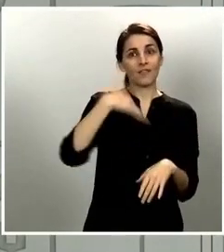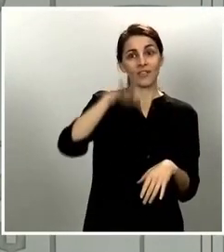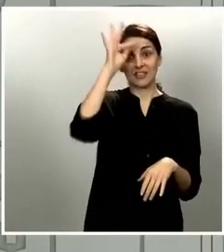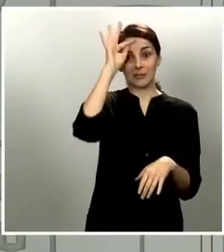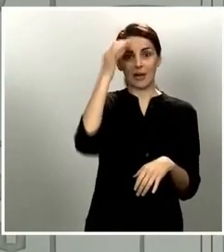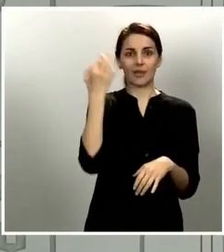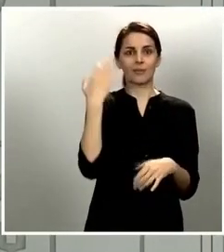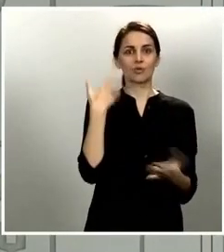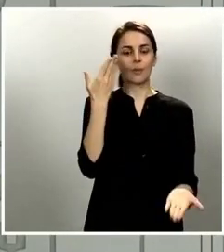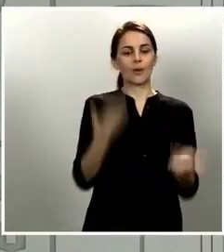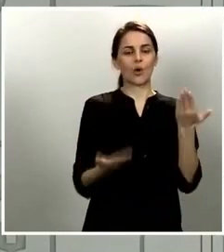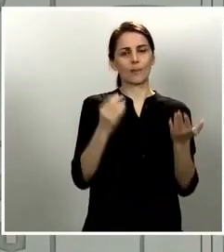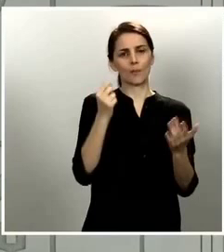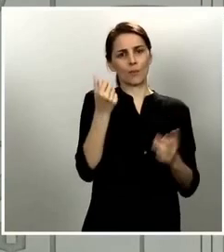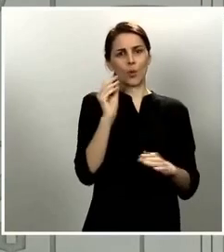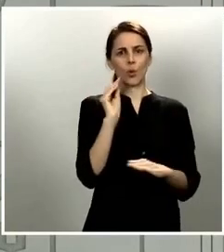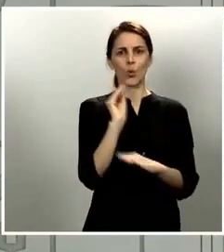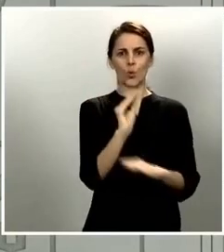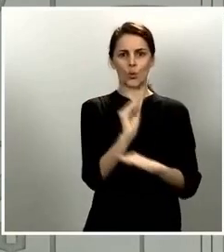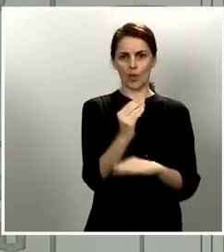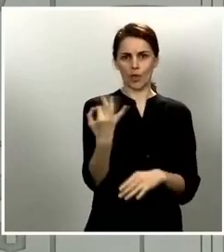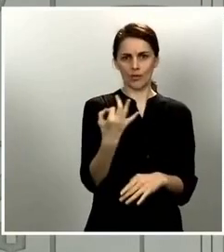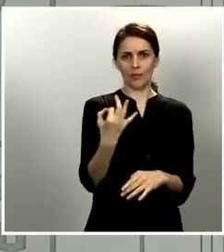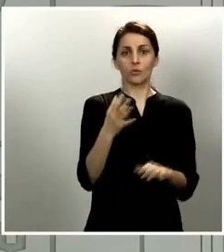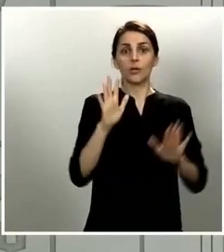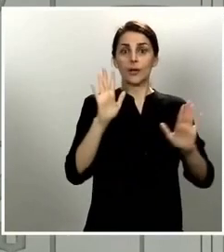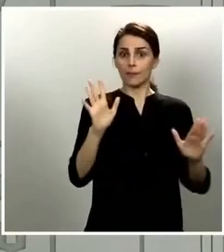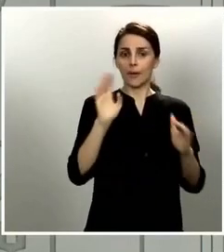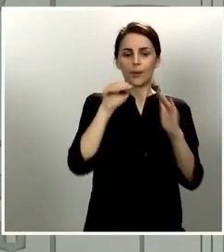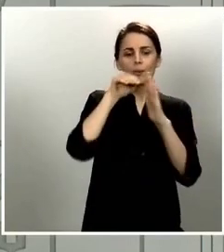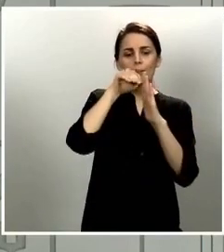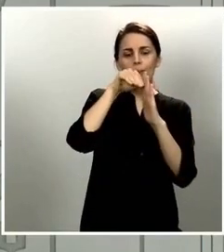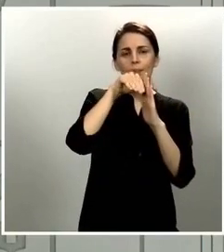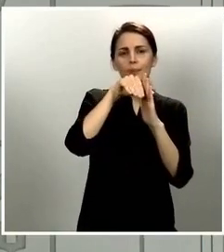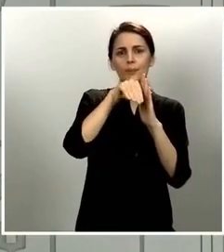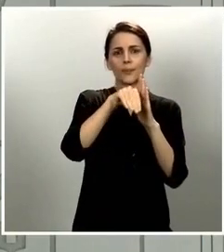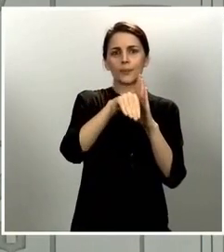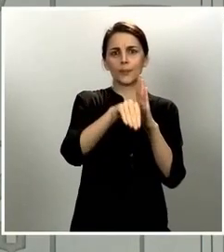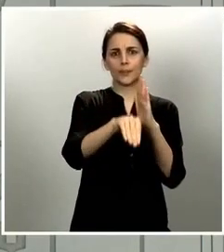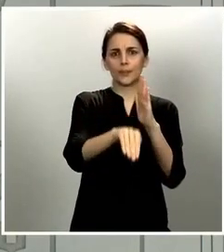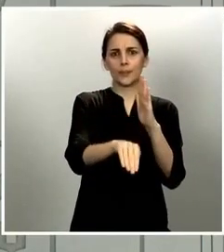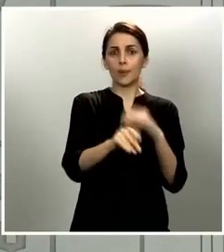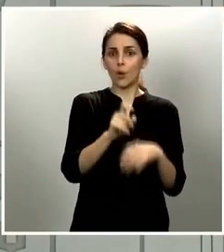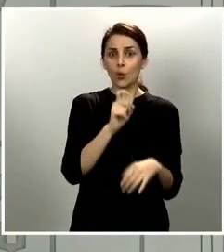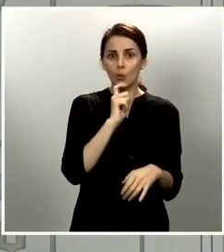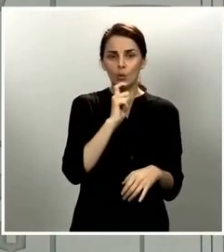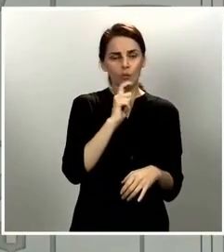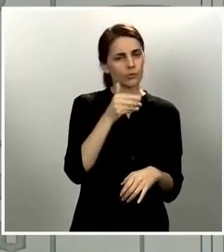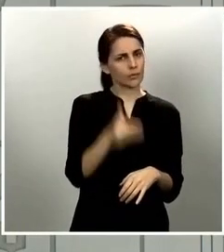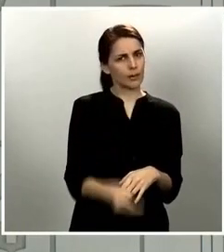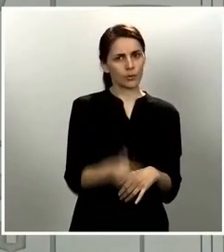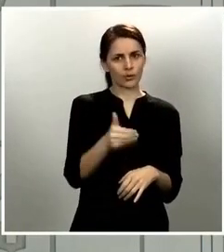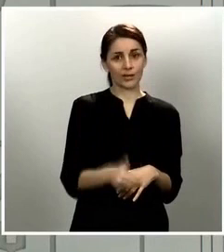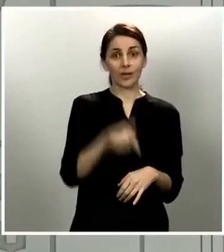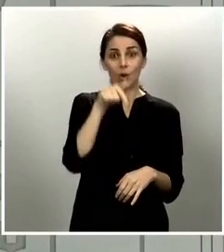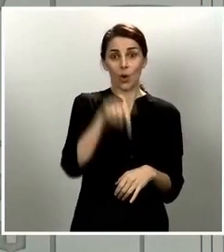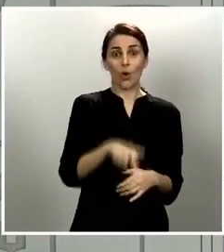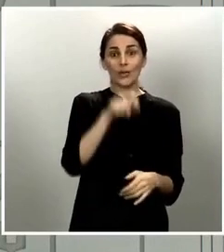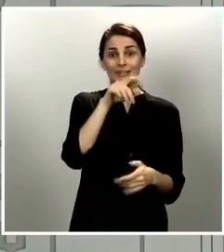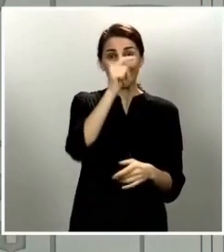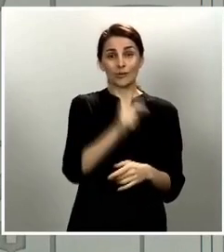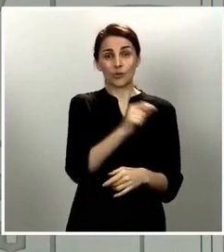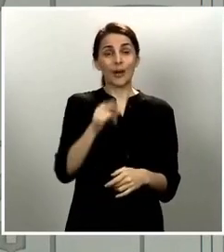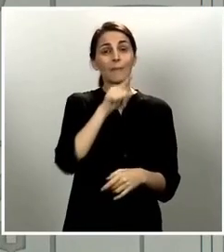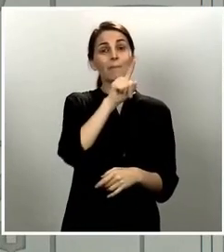pero la magnitud del descenso es importante. Hoy se han detectado 1.729 nuevos